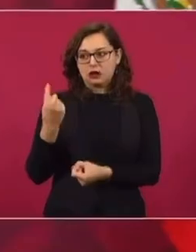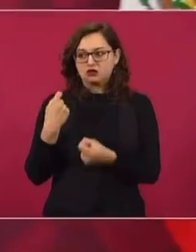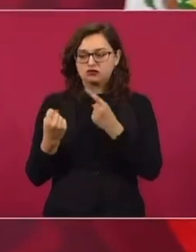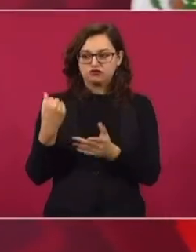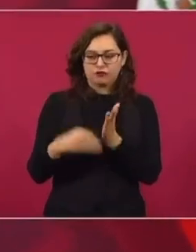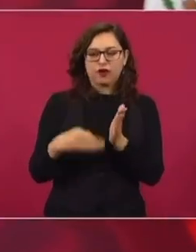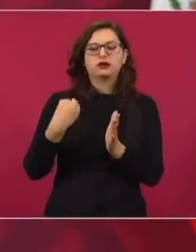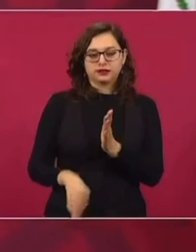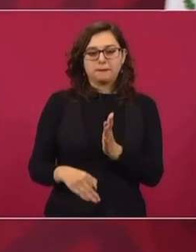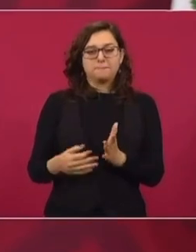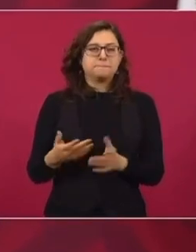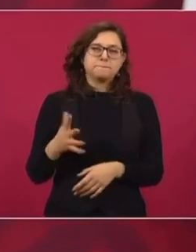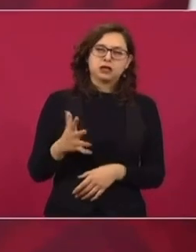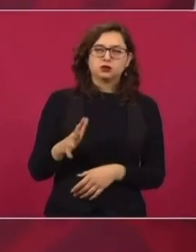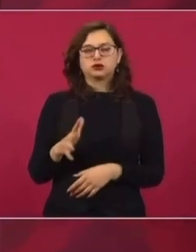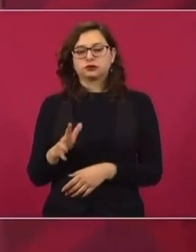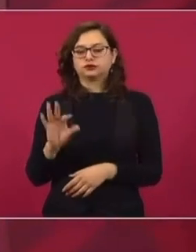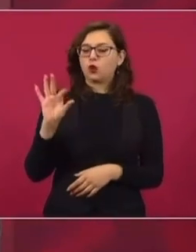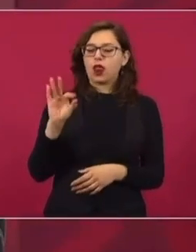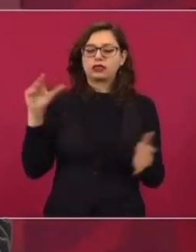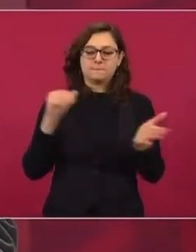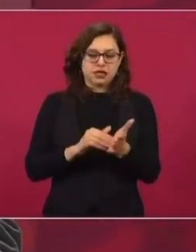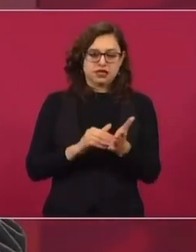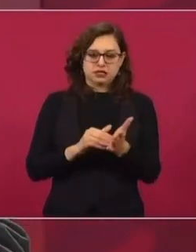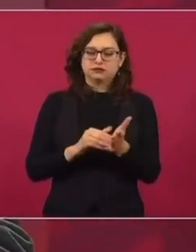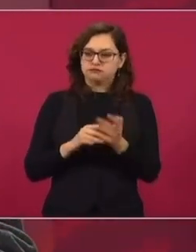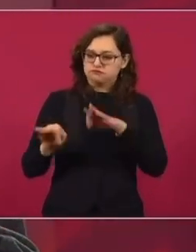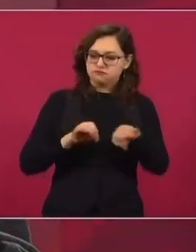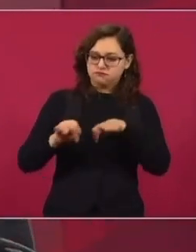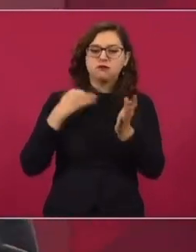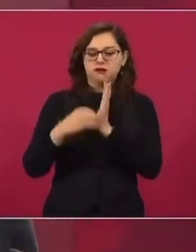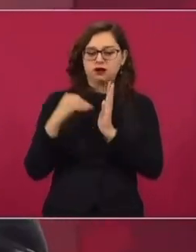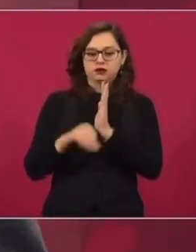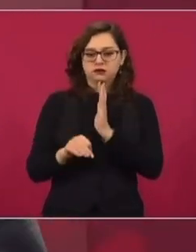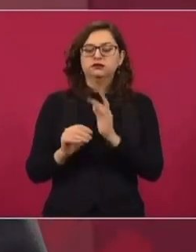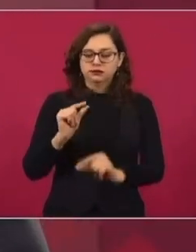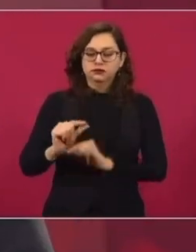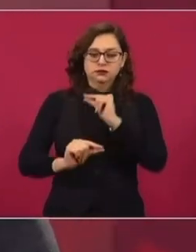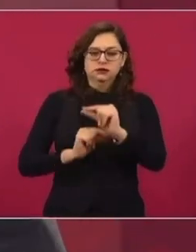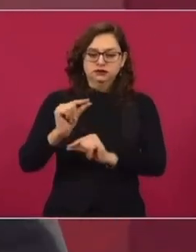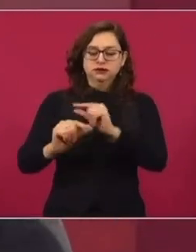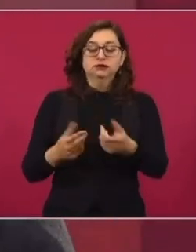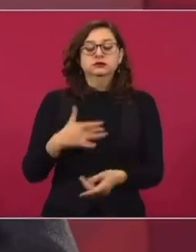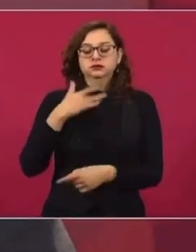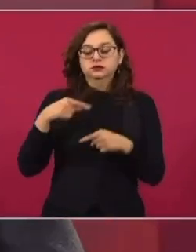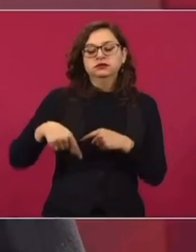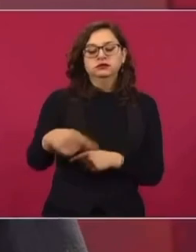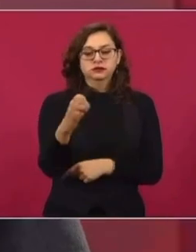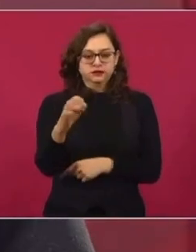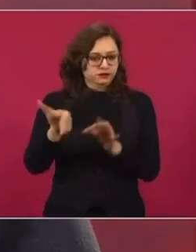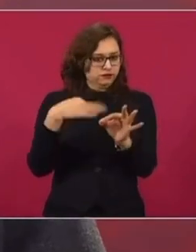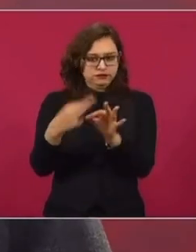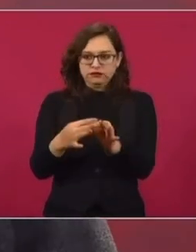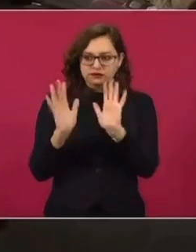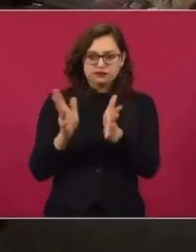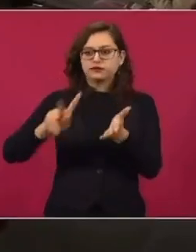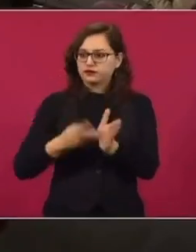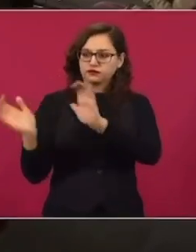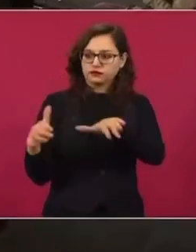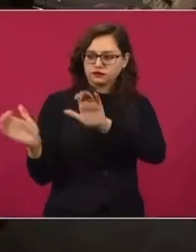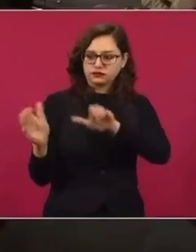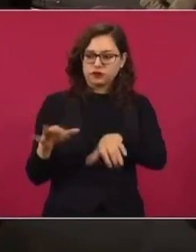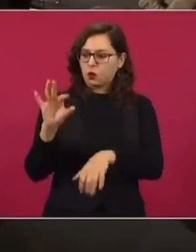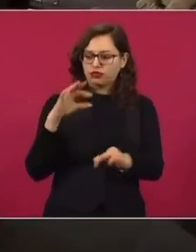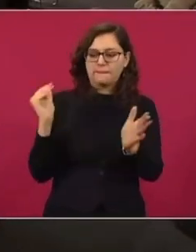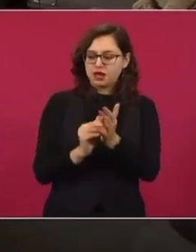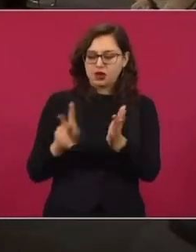que anda por el orden de los 40 mil empleos. Y ya hay una recuperación, yo espero que terminemos el mes sin pérdidas de empleo. A por qué no